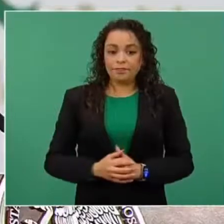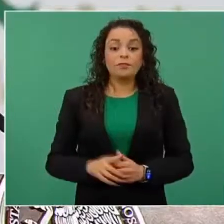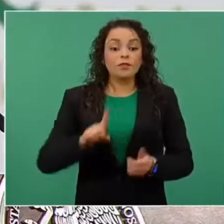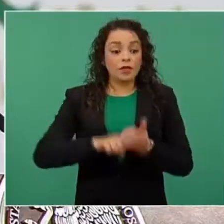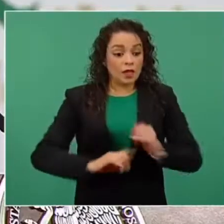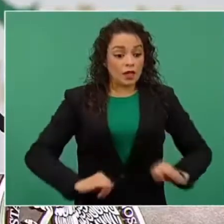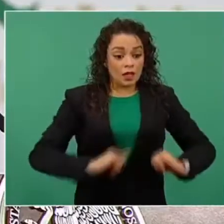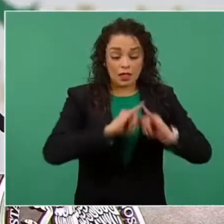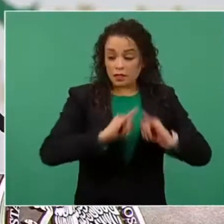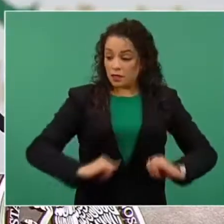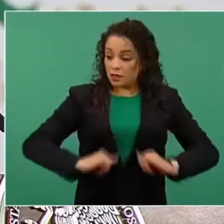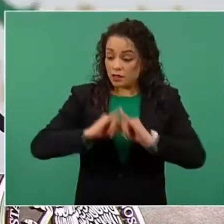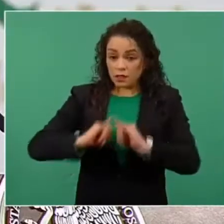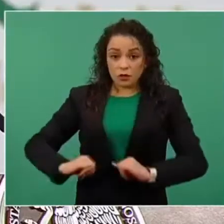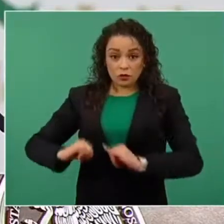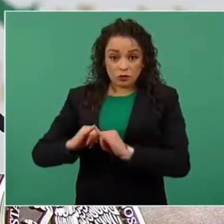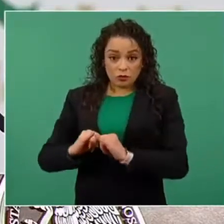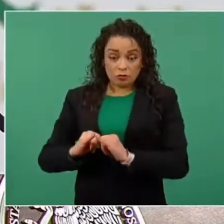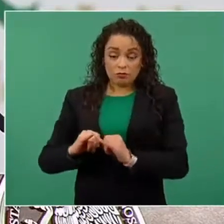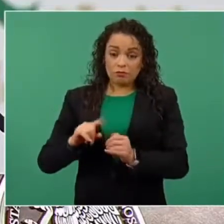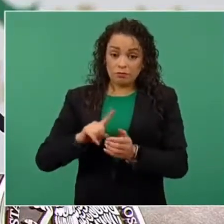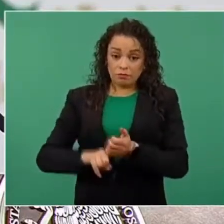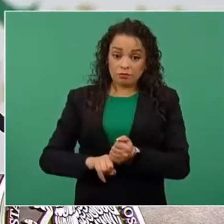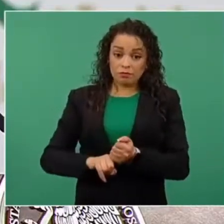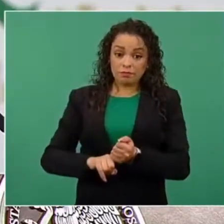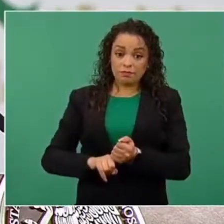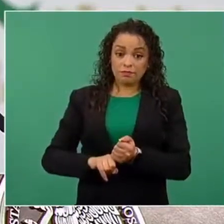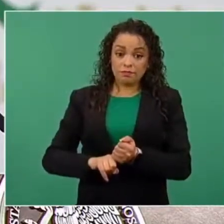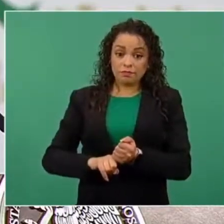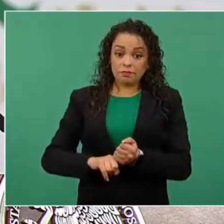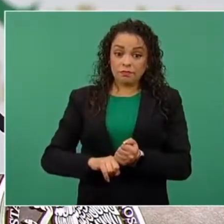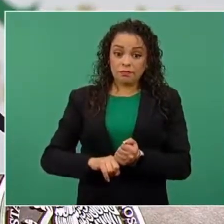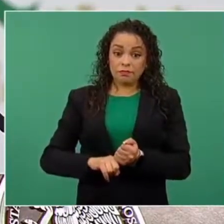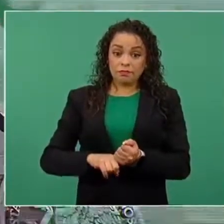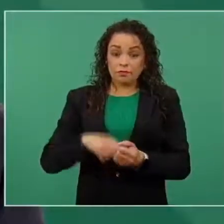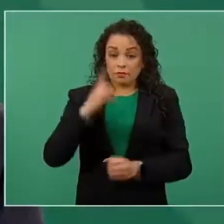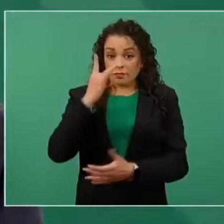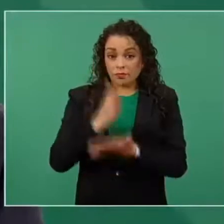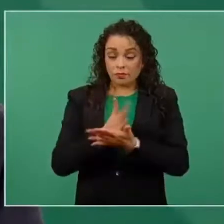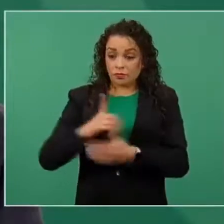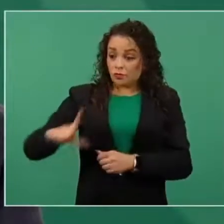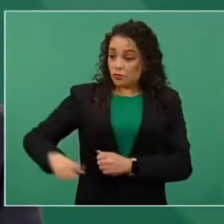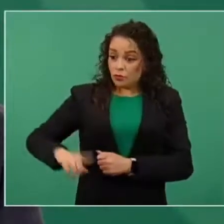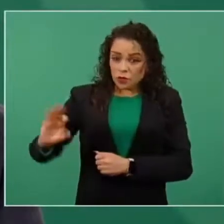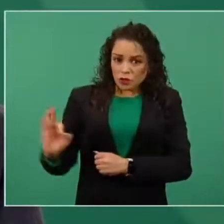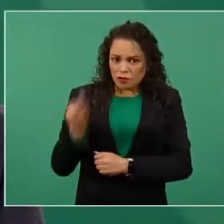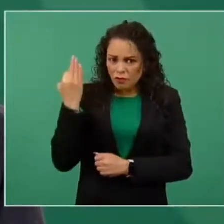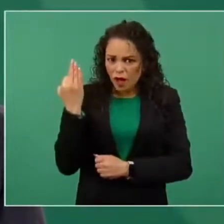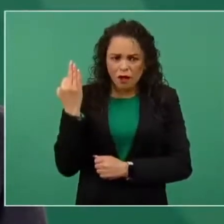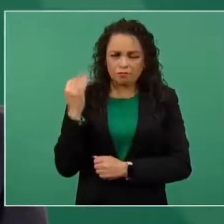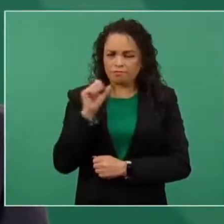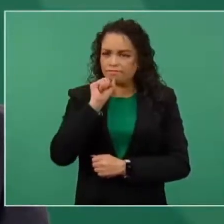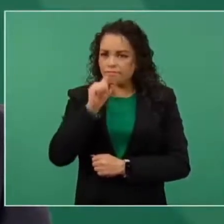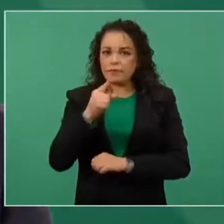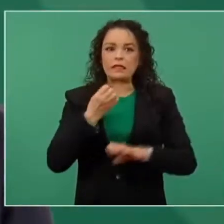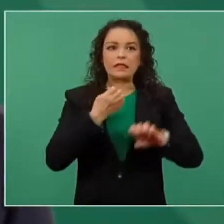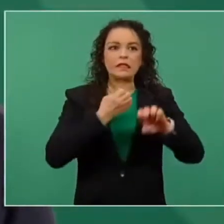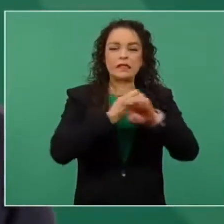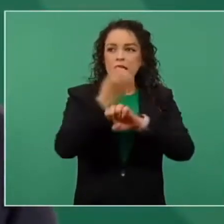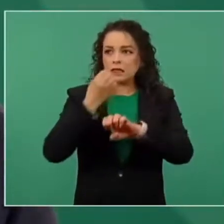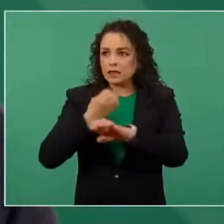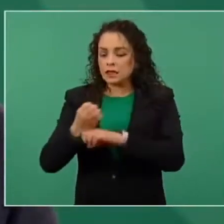de todo el Estado mexicano, no solamente en el ámbito del gobierno federal, sino los estados, en los municipios,